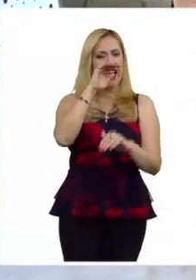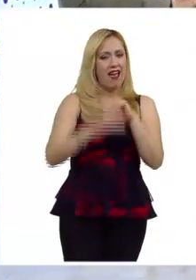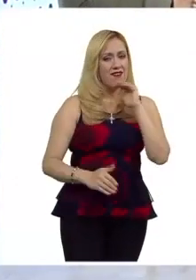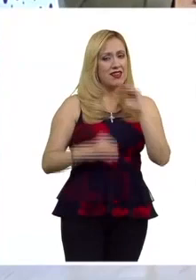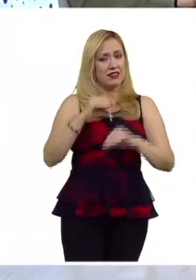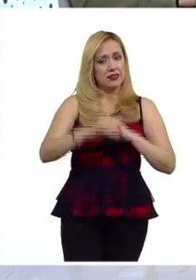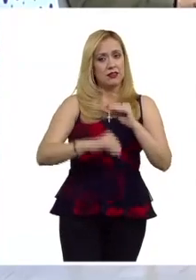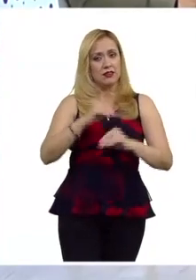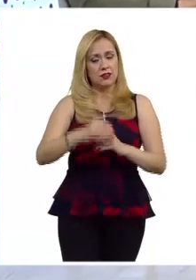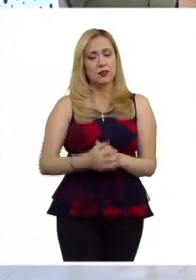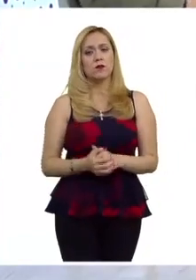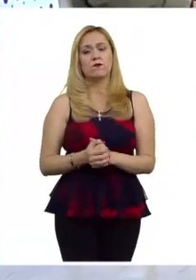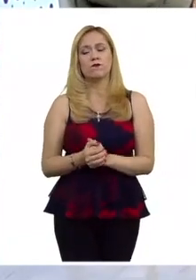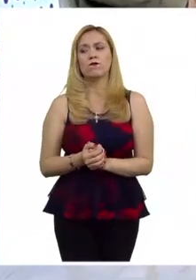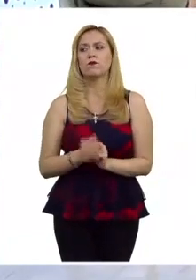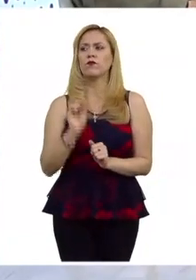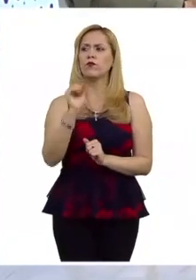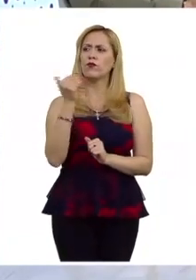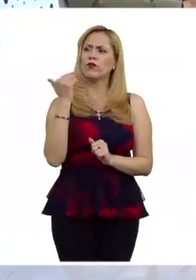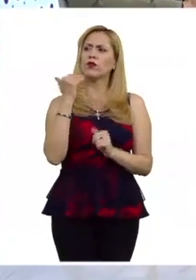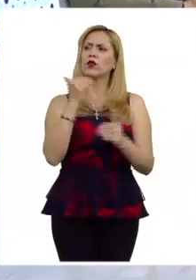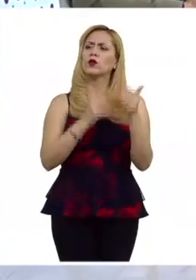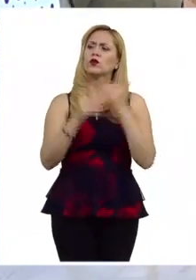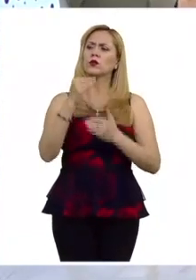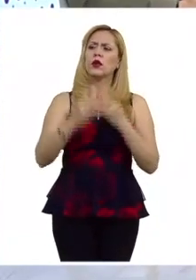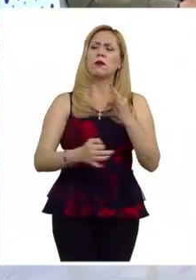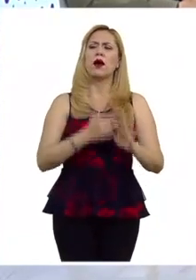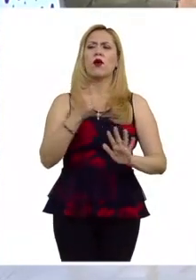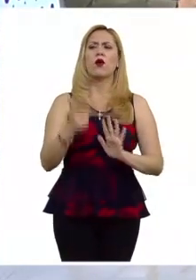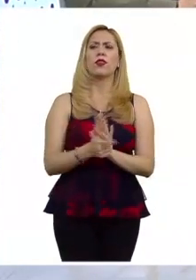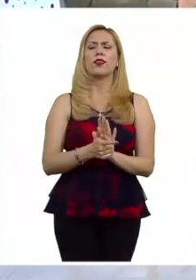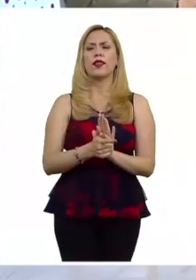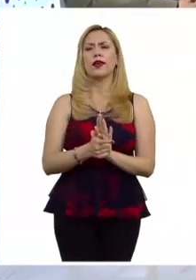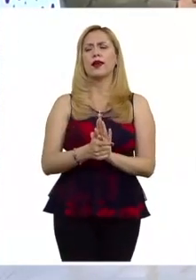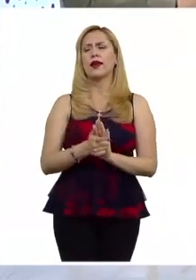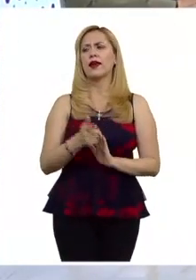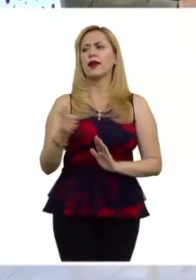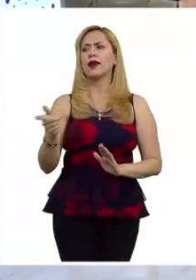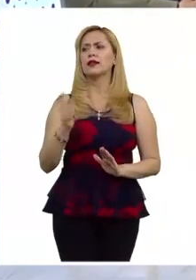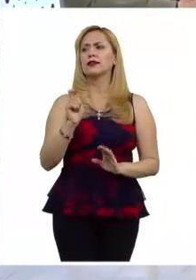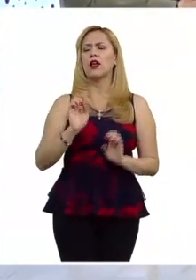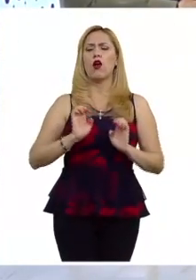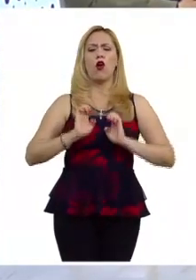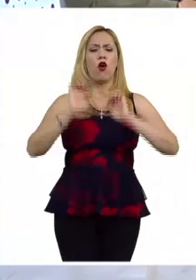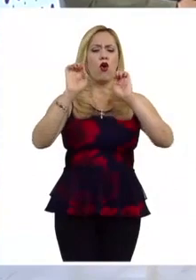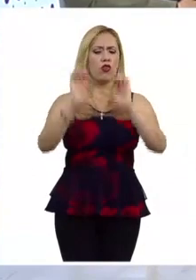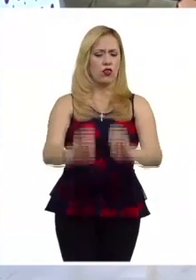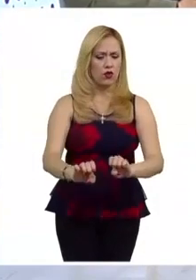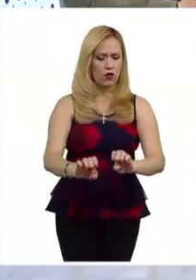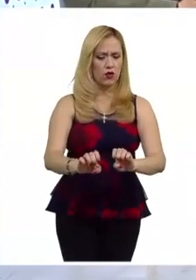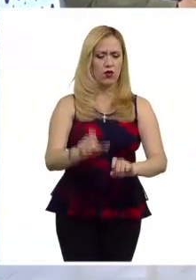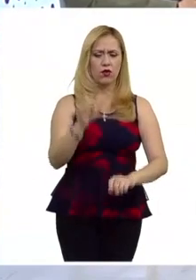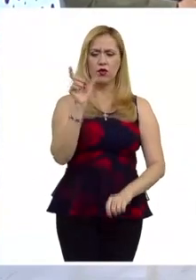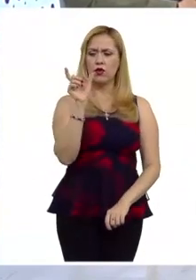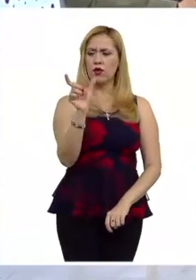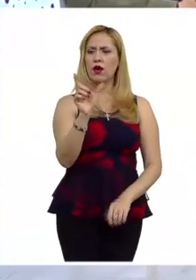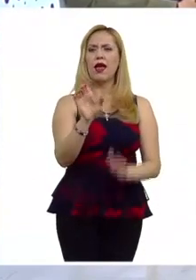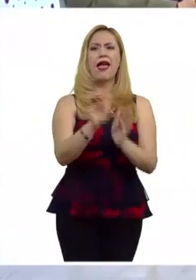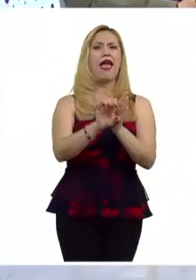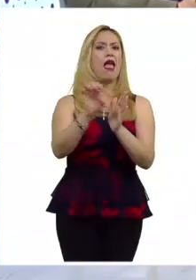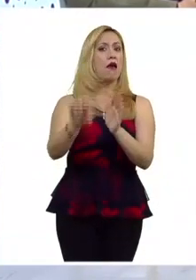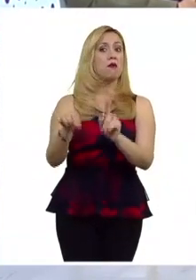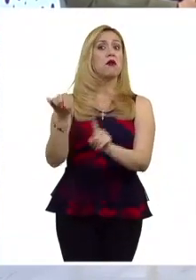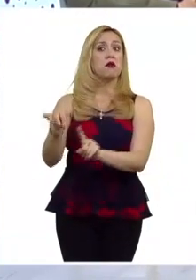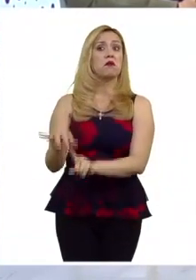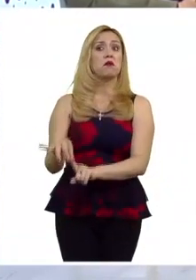María hay un caso reciente de la suprema corte en el que se trata sobre el discurso de odio creo que es un buen ejemplo de